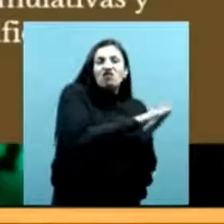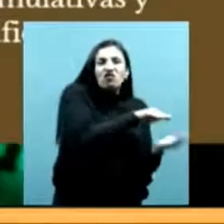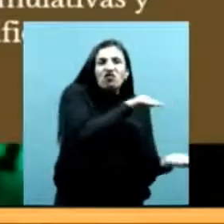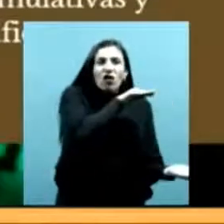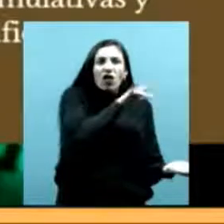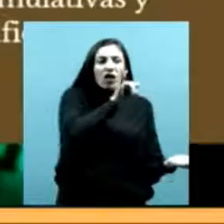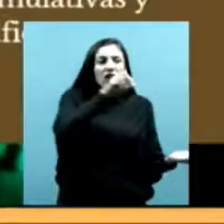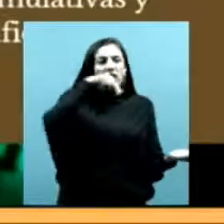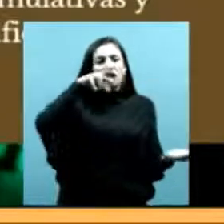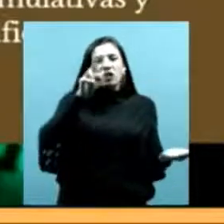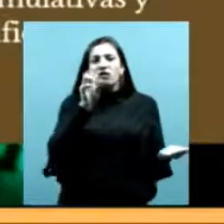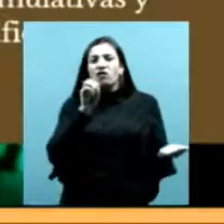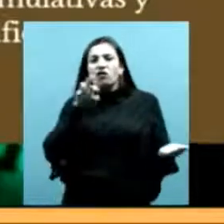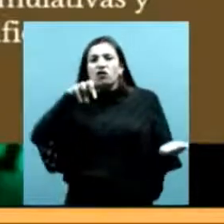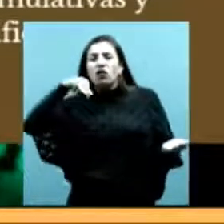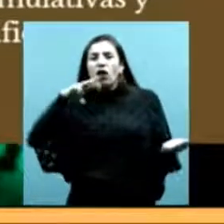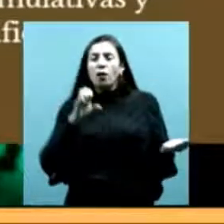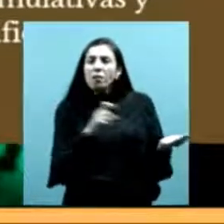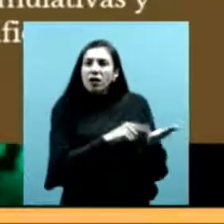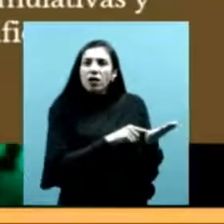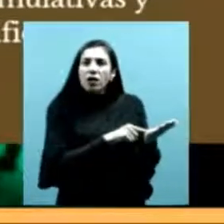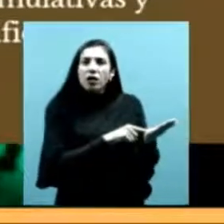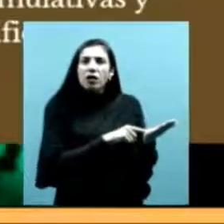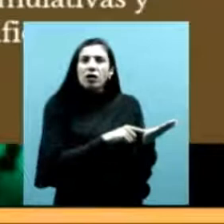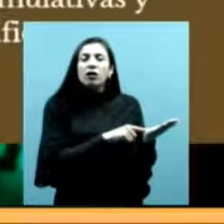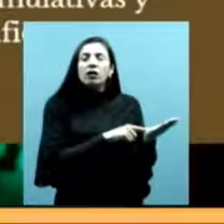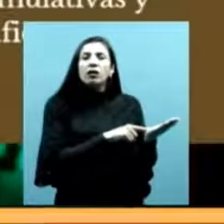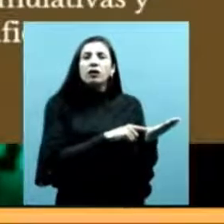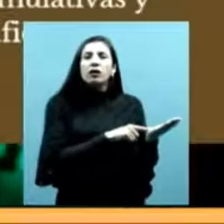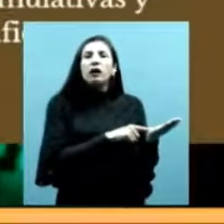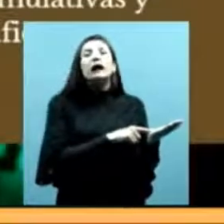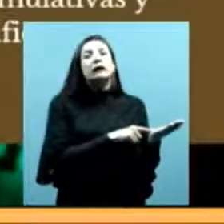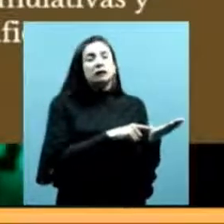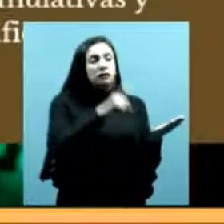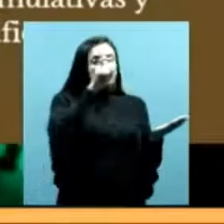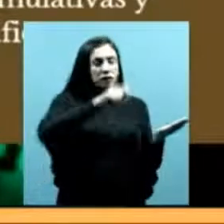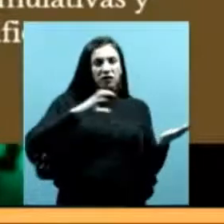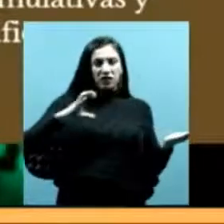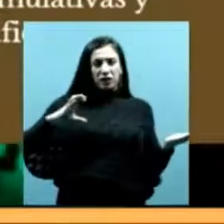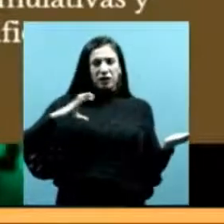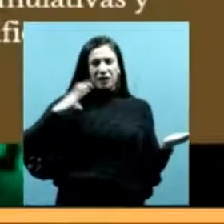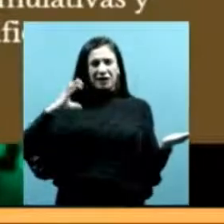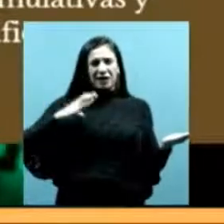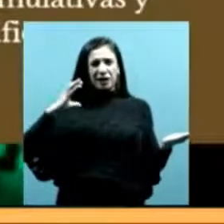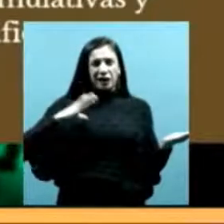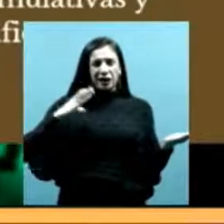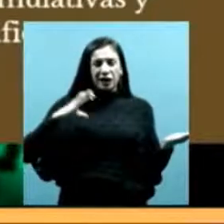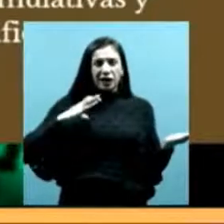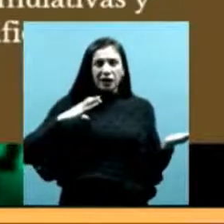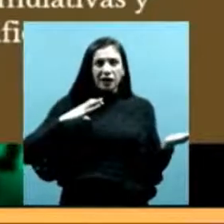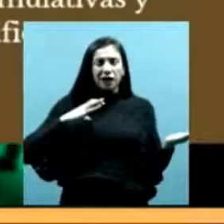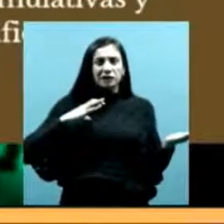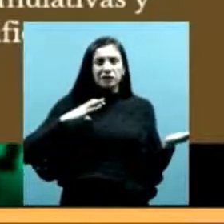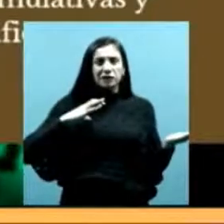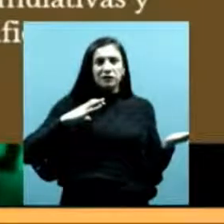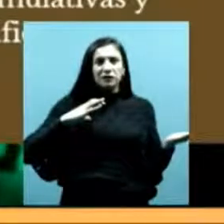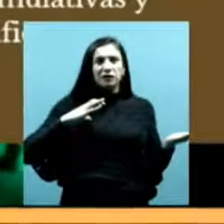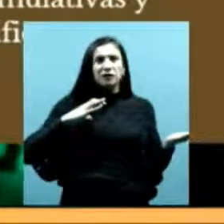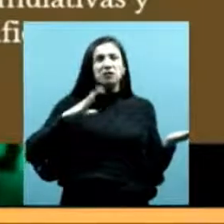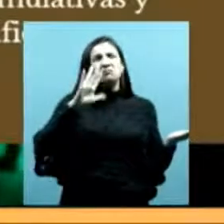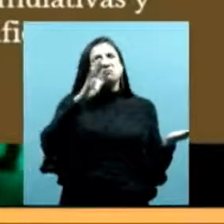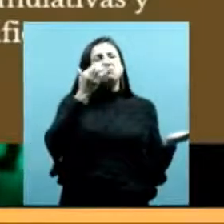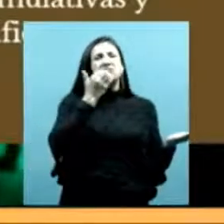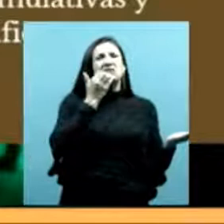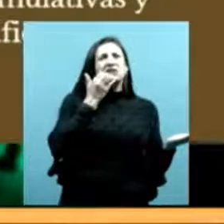el Estado nunca deja de hablar. Las clasificaciones sociales fundamentales, como por ejemplo, argentinos,